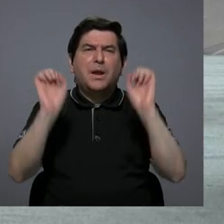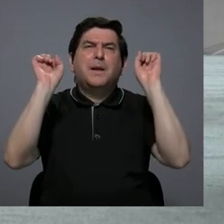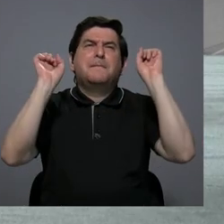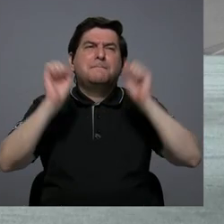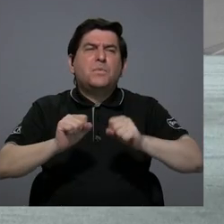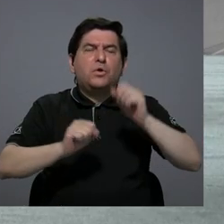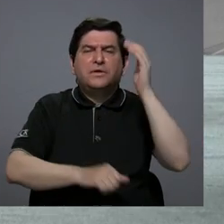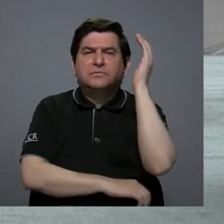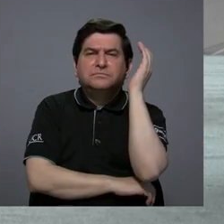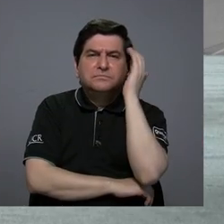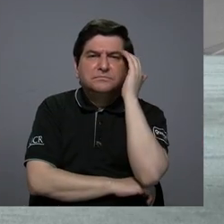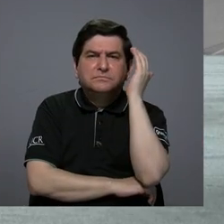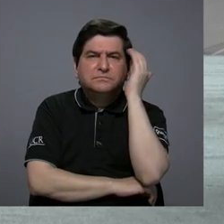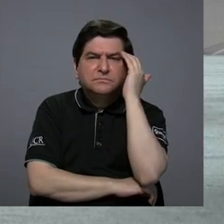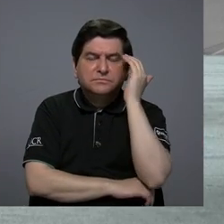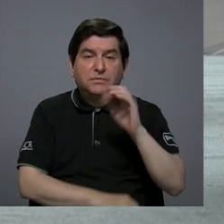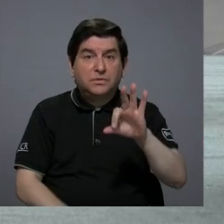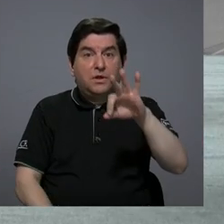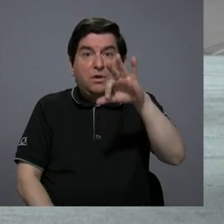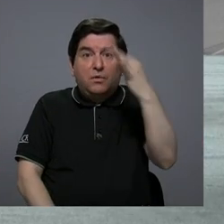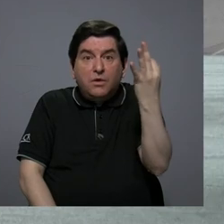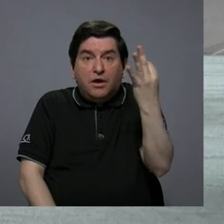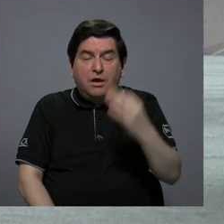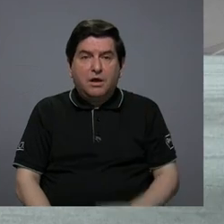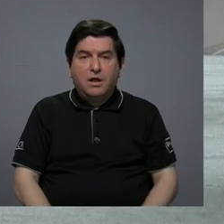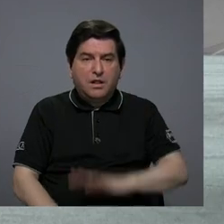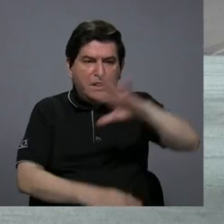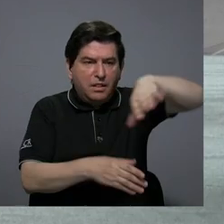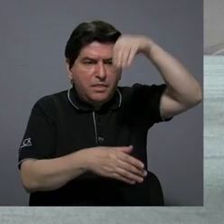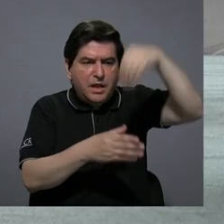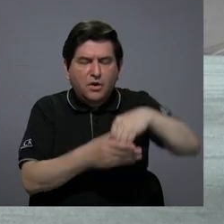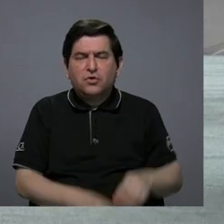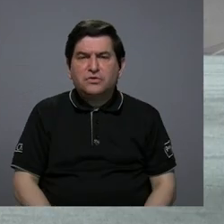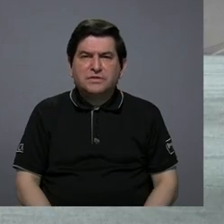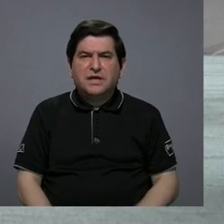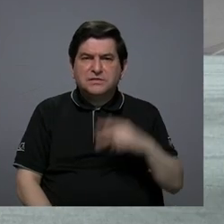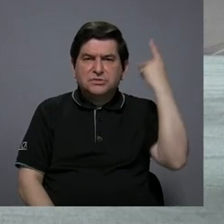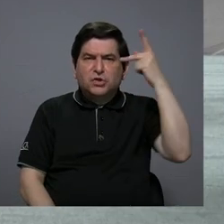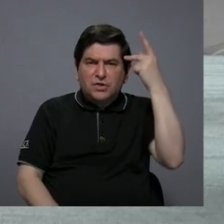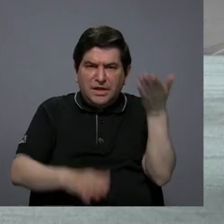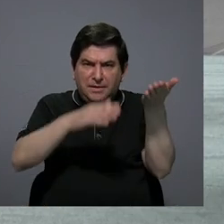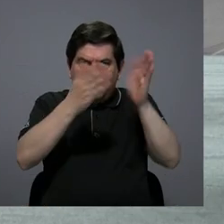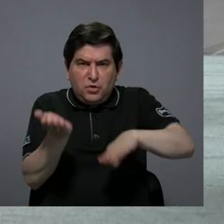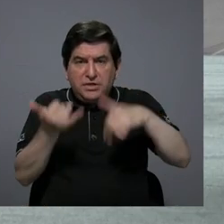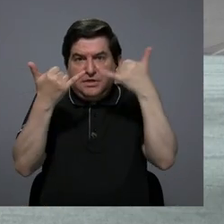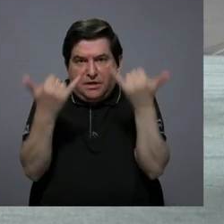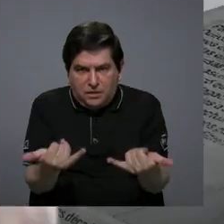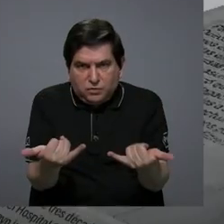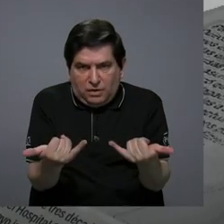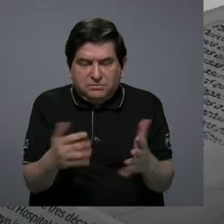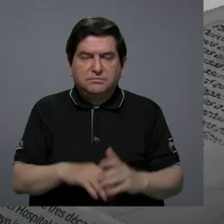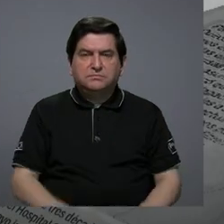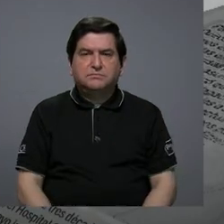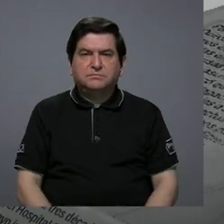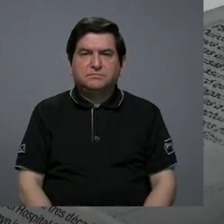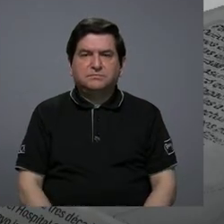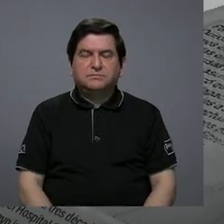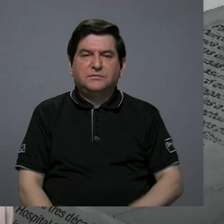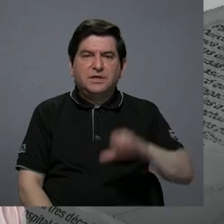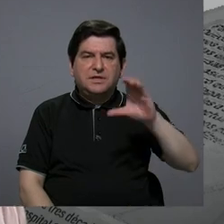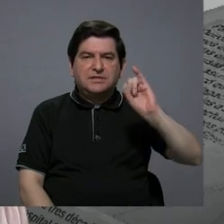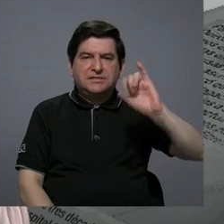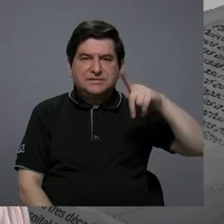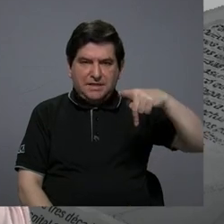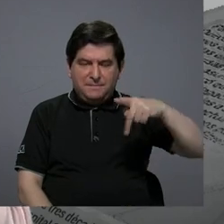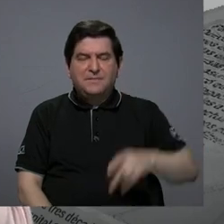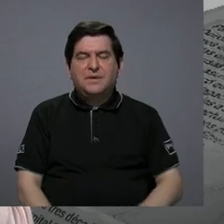conciencia de alguna manera del contexto necropolítico en el cual vivimos. El CIEP el